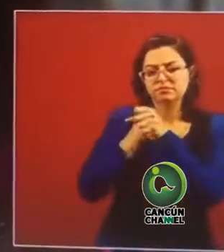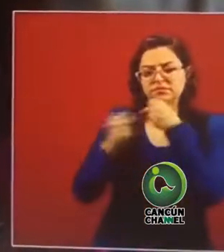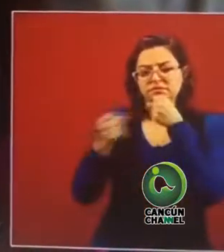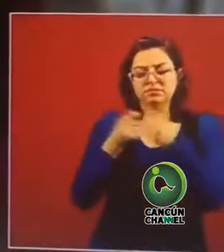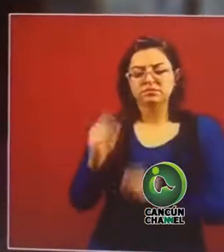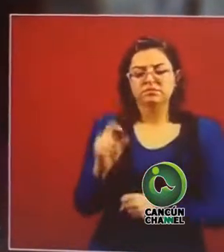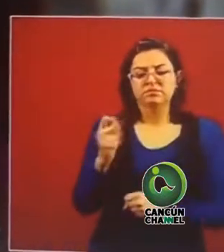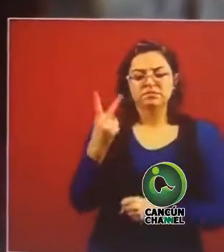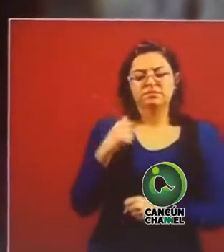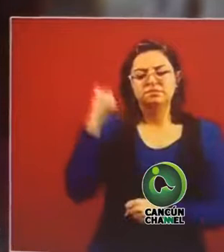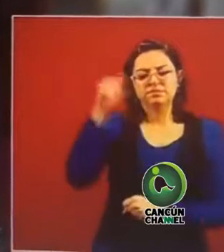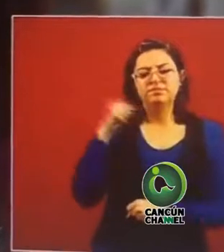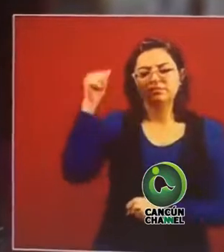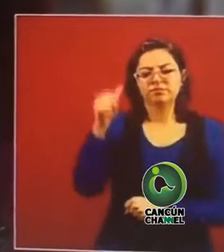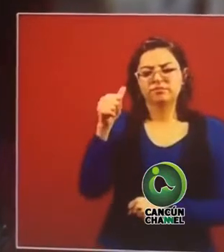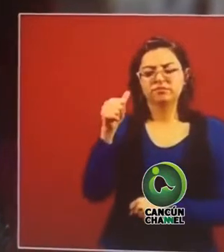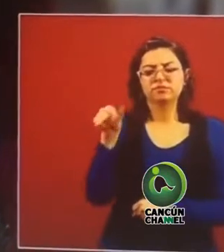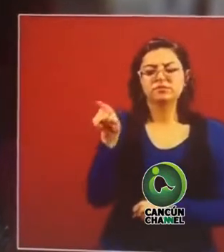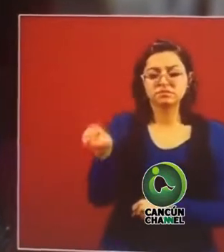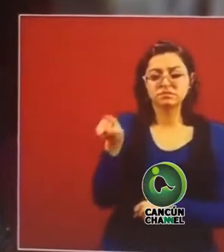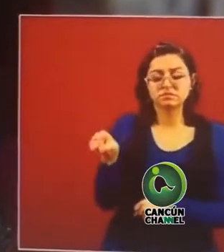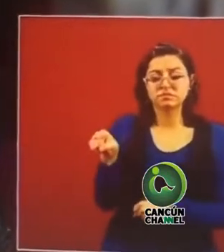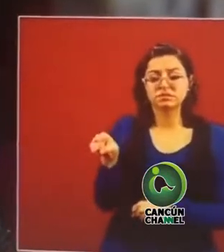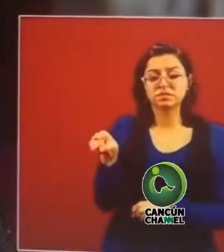¿Qué es la